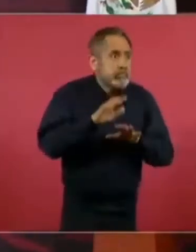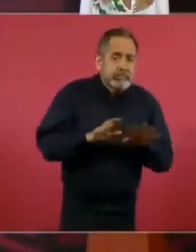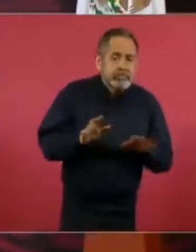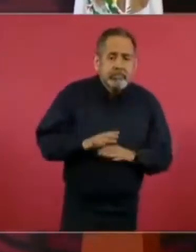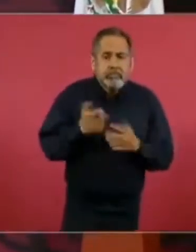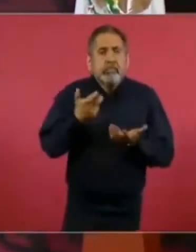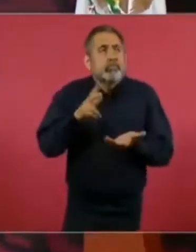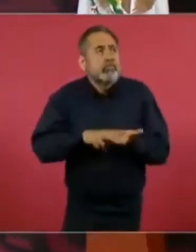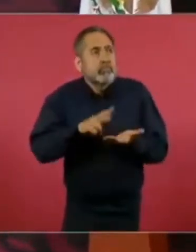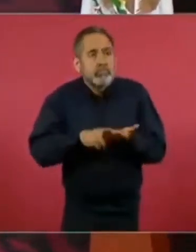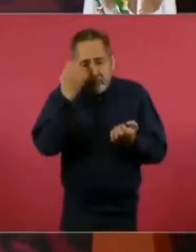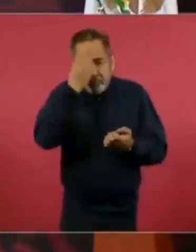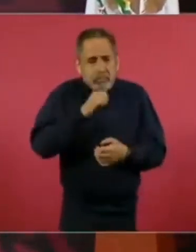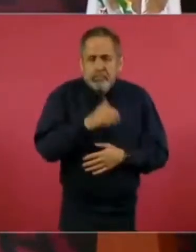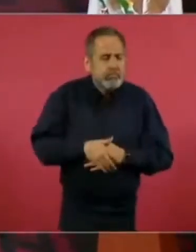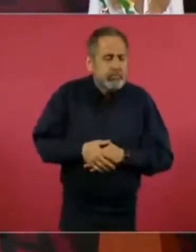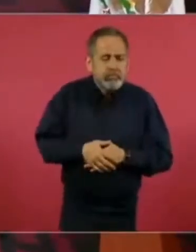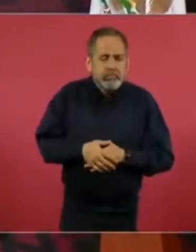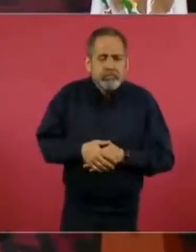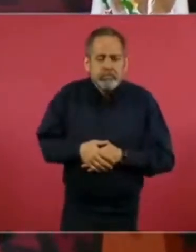millones de dólares.